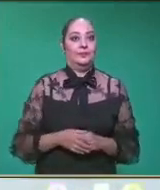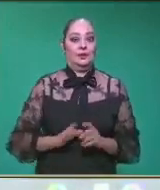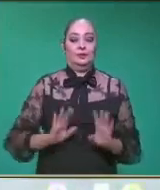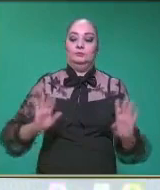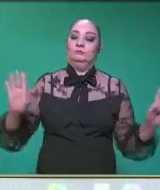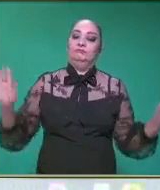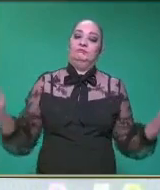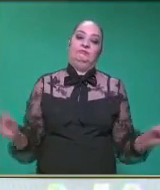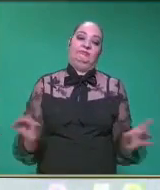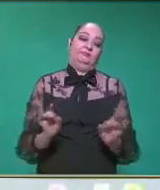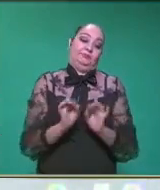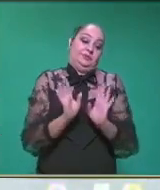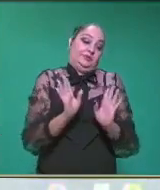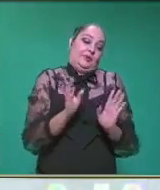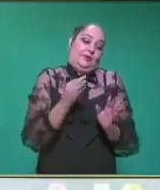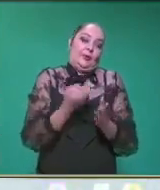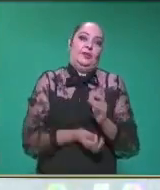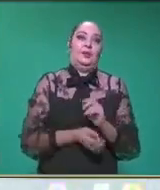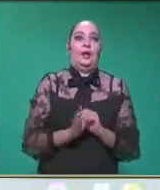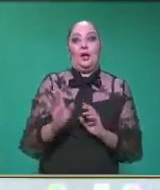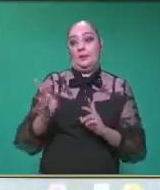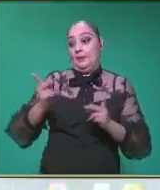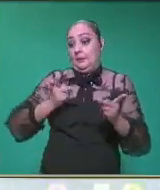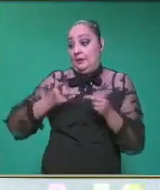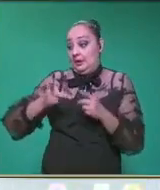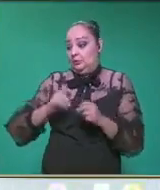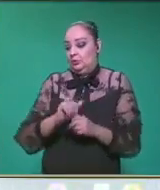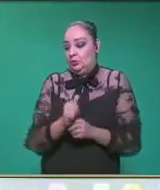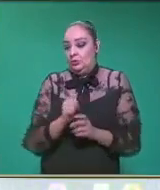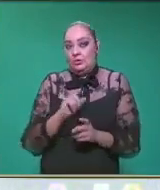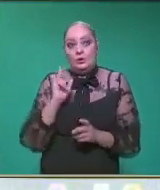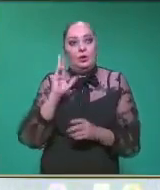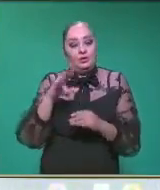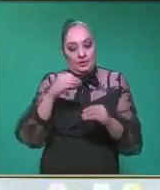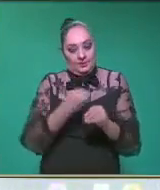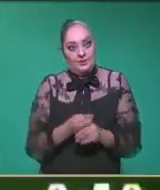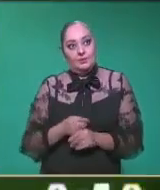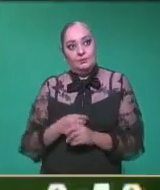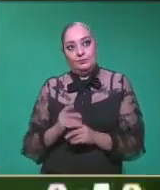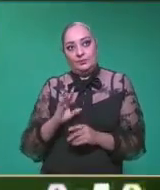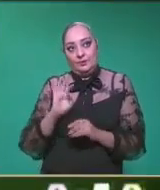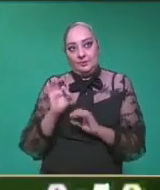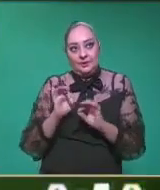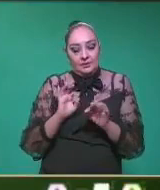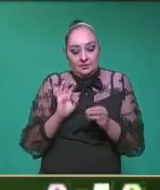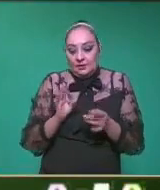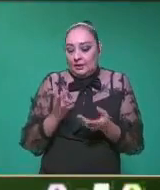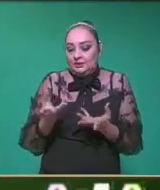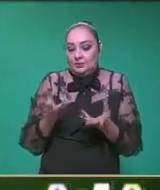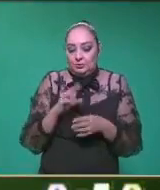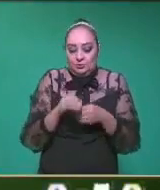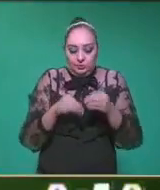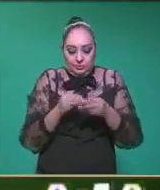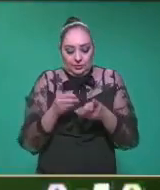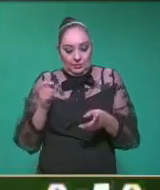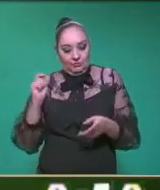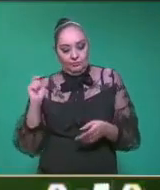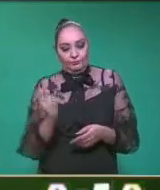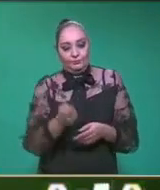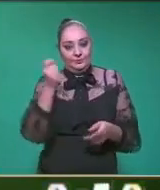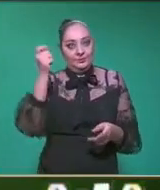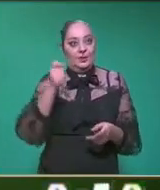Nada, me quedé cortito. sigue. Preparamos otro tiro, ¿verdad, profe? Otro tiro es correcto. A ver, seguimos aquí con nuestro pañuelo.